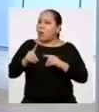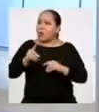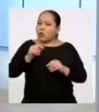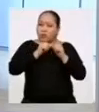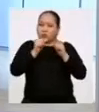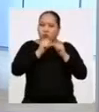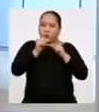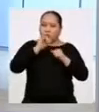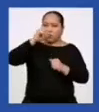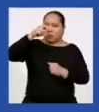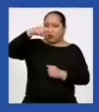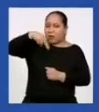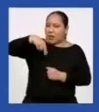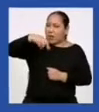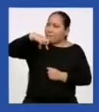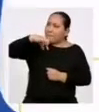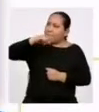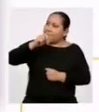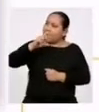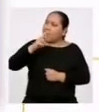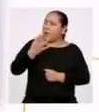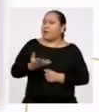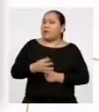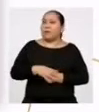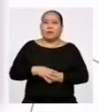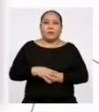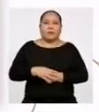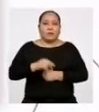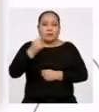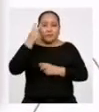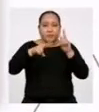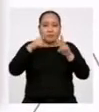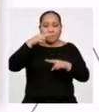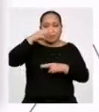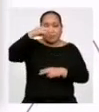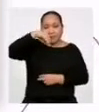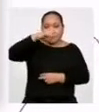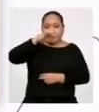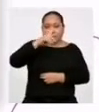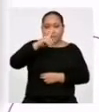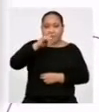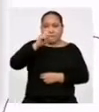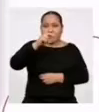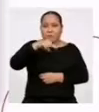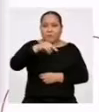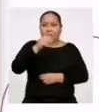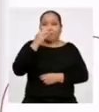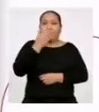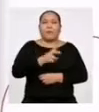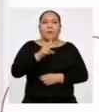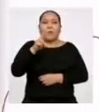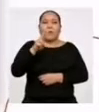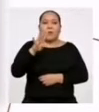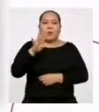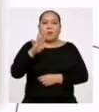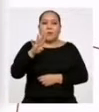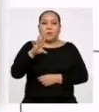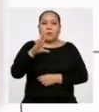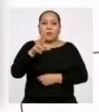cantidad de datos es impar Determinar la mediana de los siguientes datos 24,